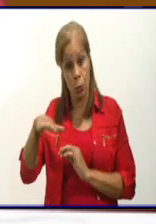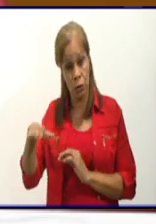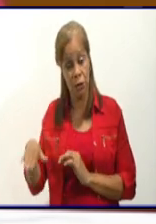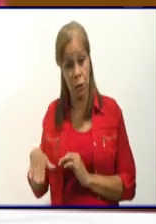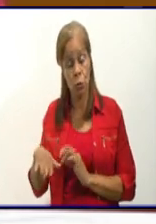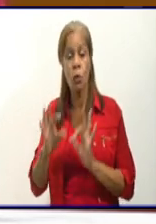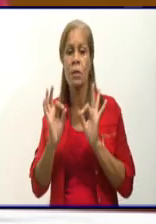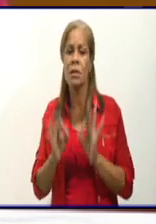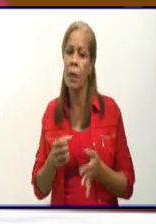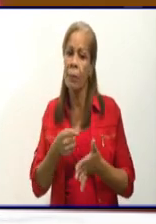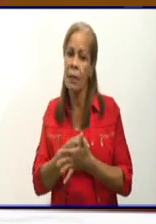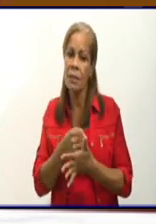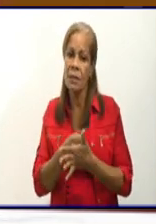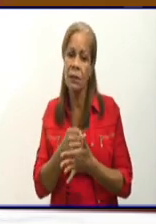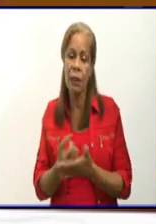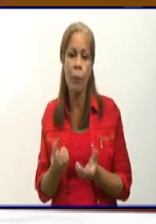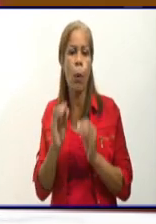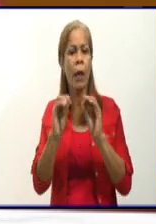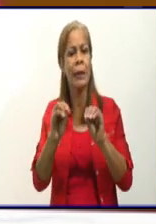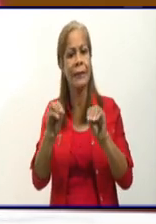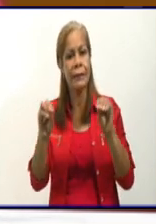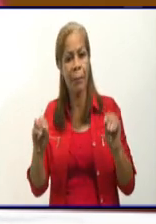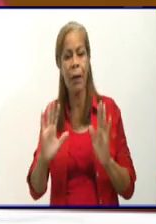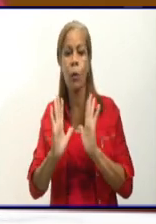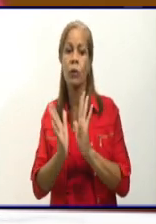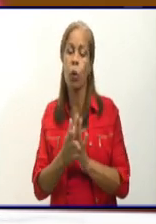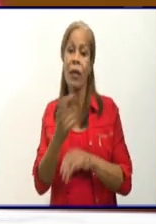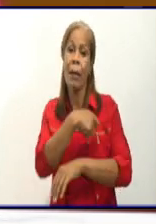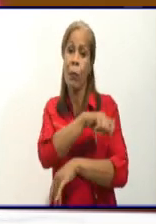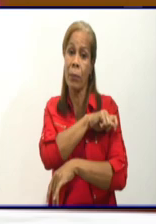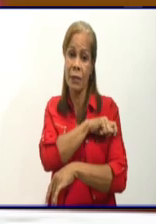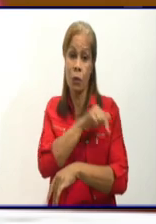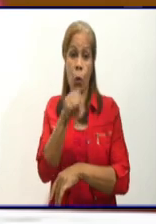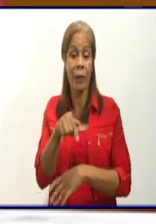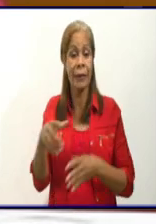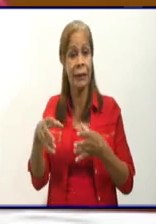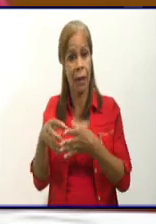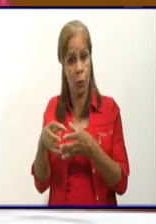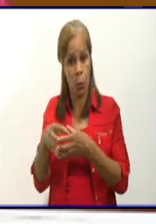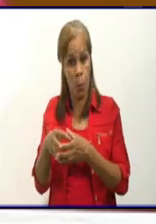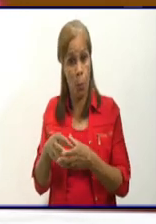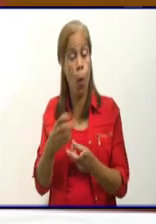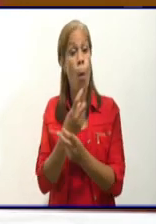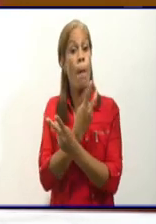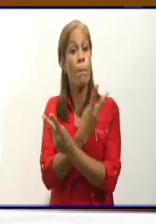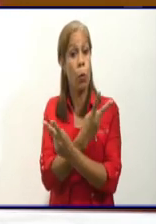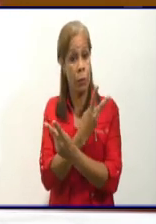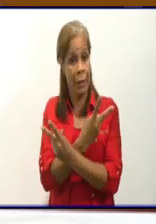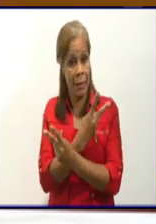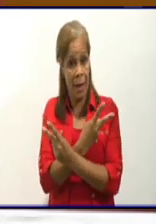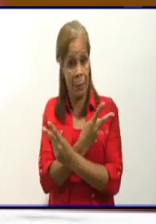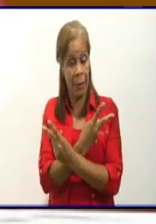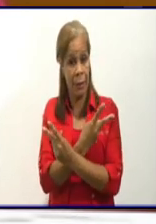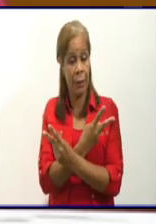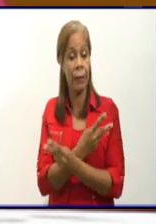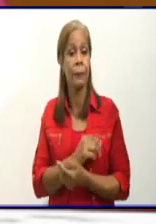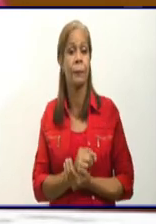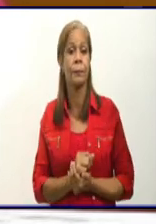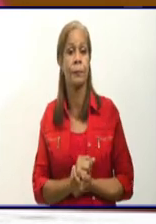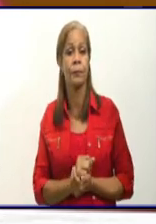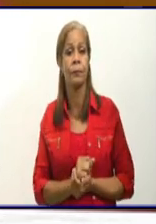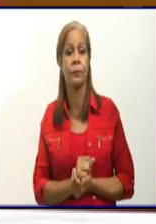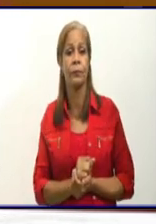insiste en el llamado a la población a que este es un grupo, dentro de los grupos vulnerables, un grupo, a pesar de que